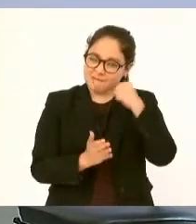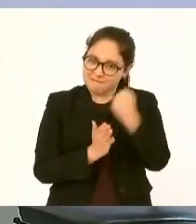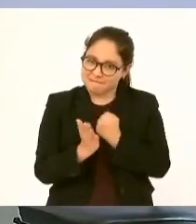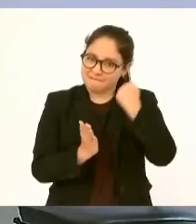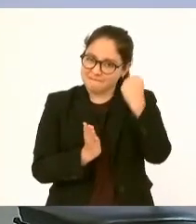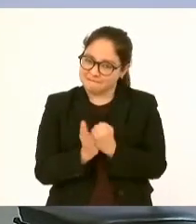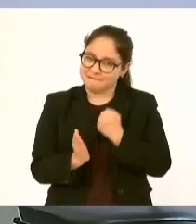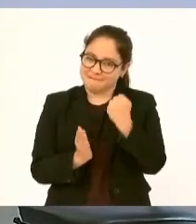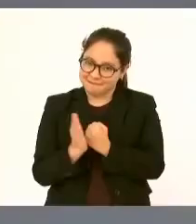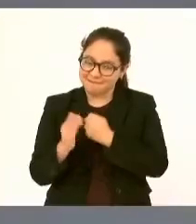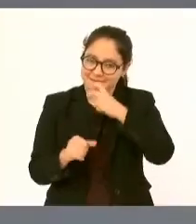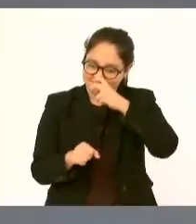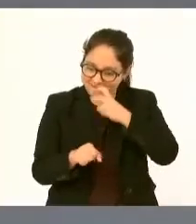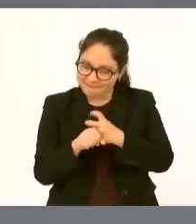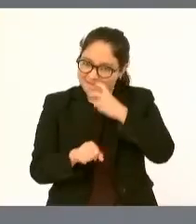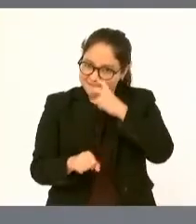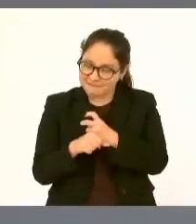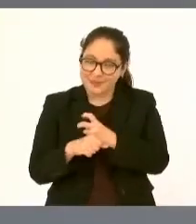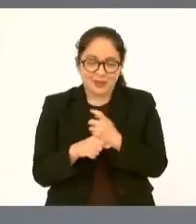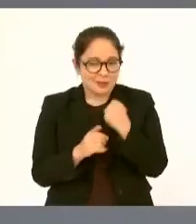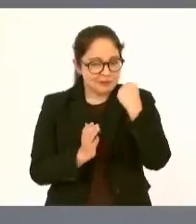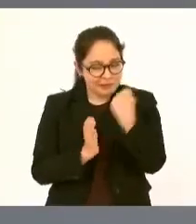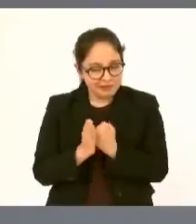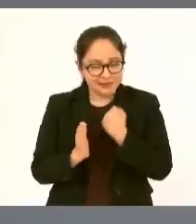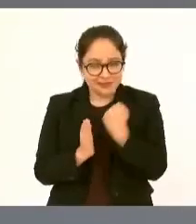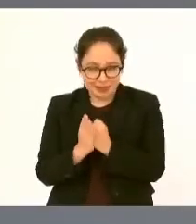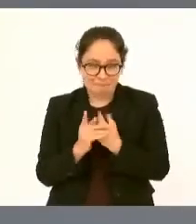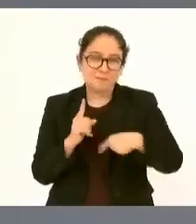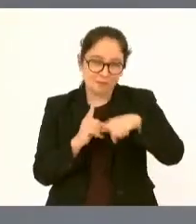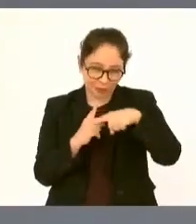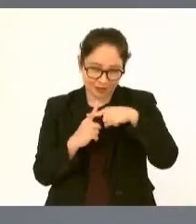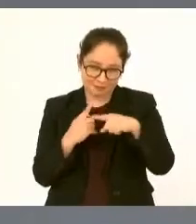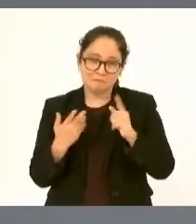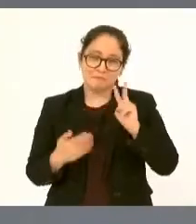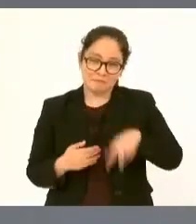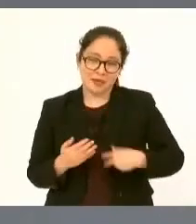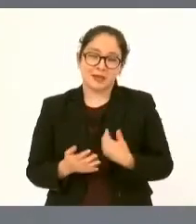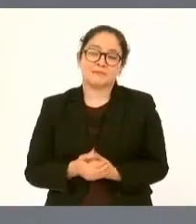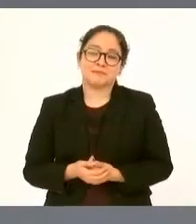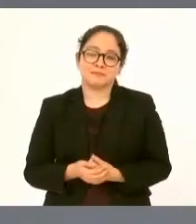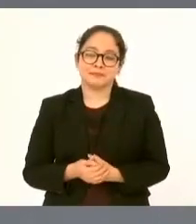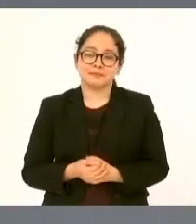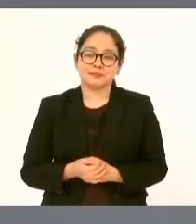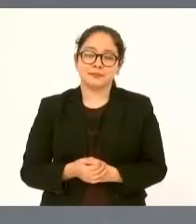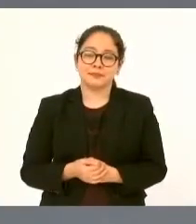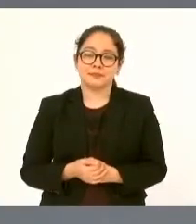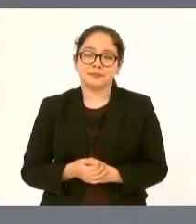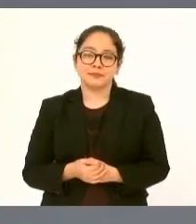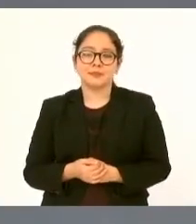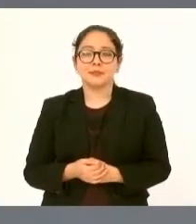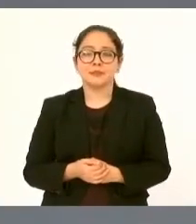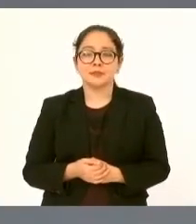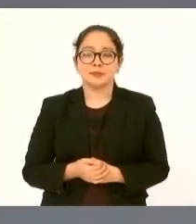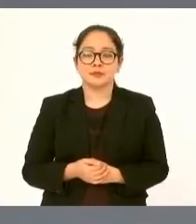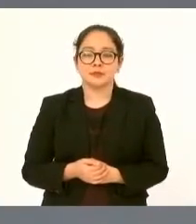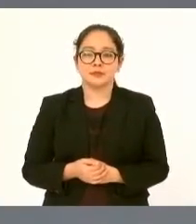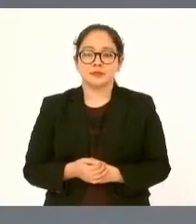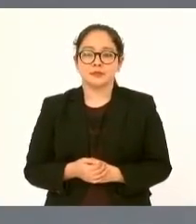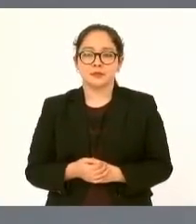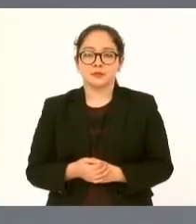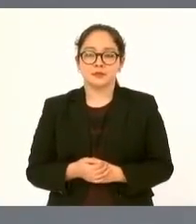tercos necios en el buen sentido de la palabra por eso